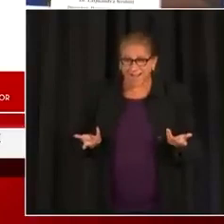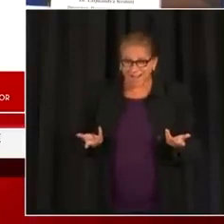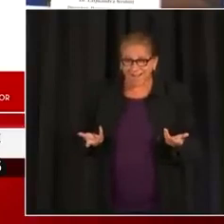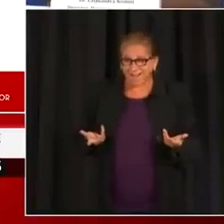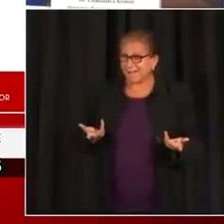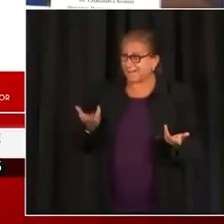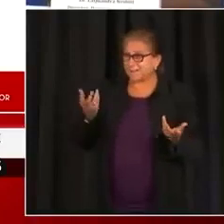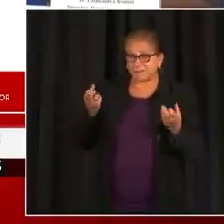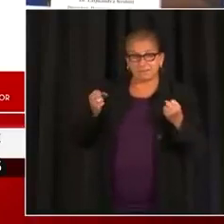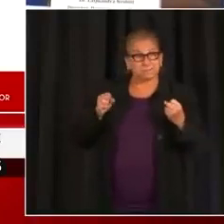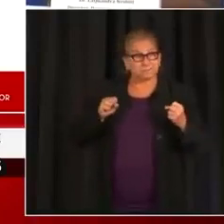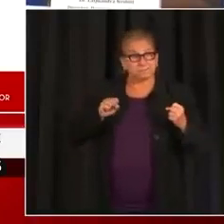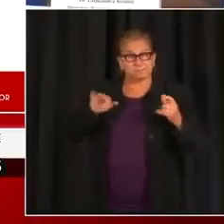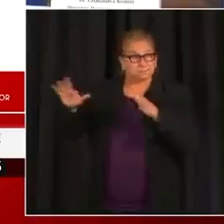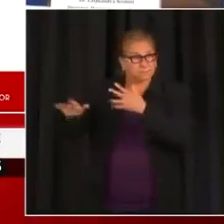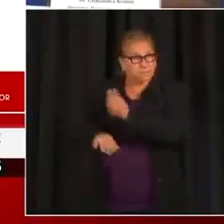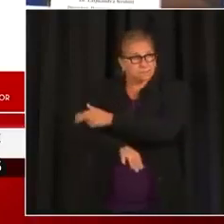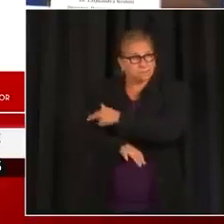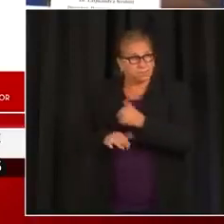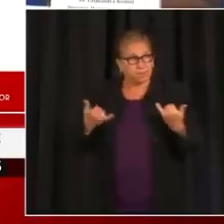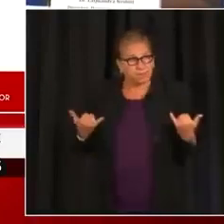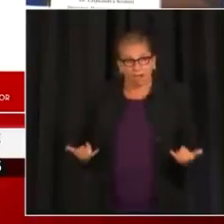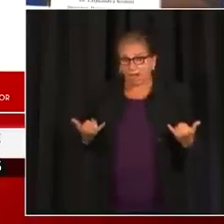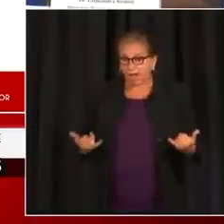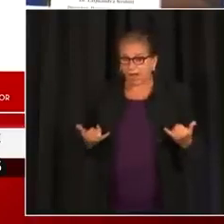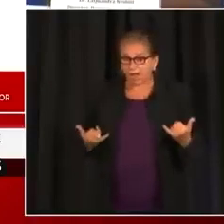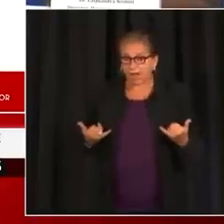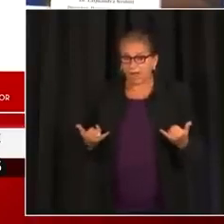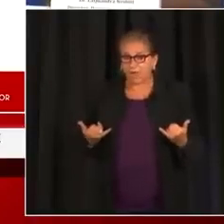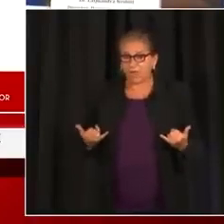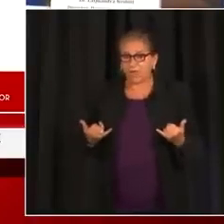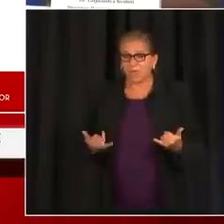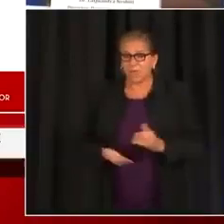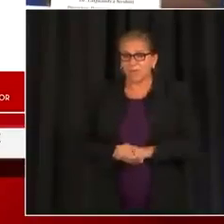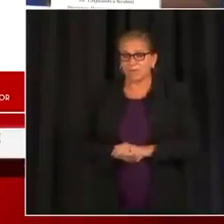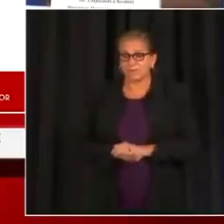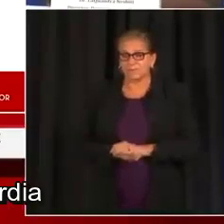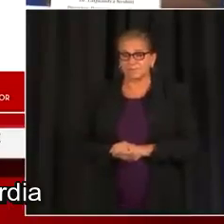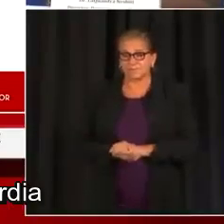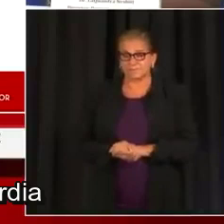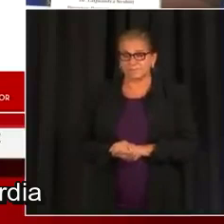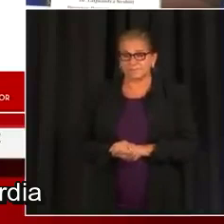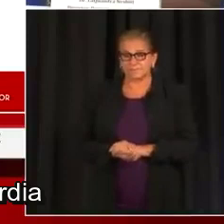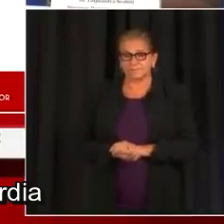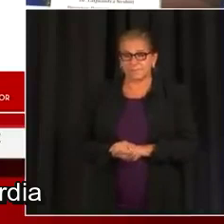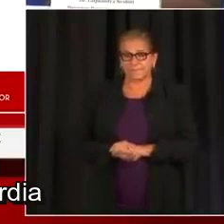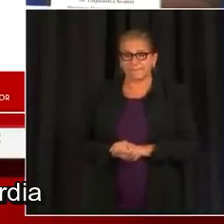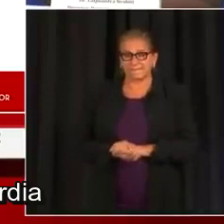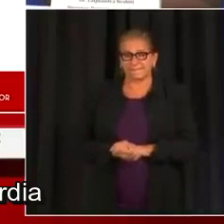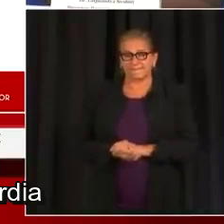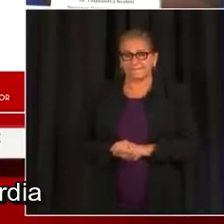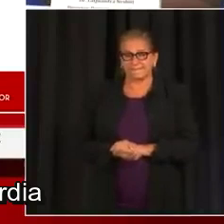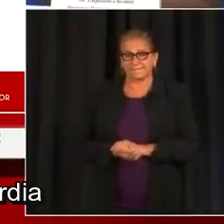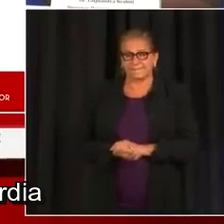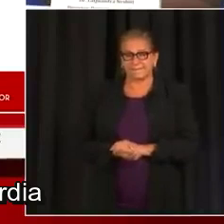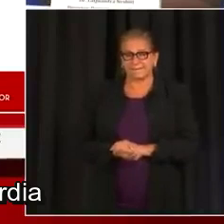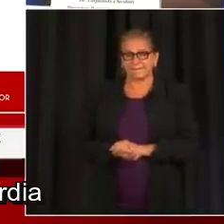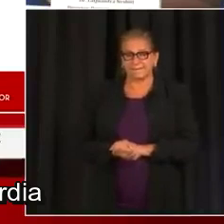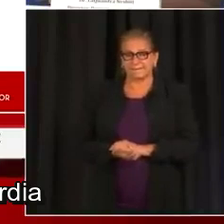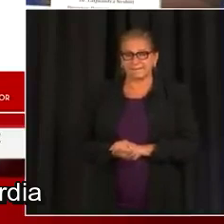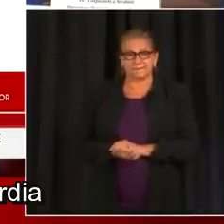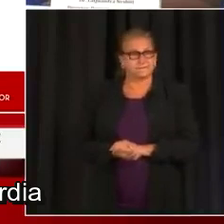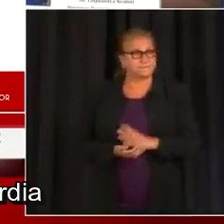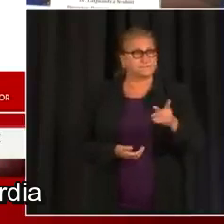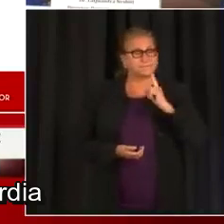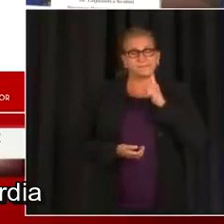-19 y los niños también pueden ser hospitalizados por esta misma razón. Así que no se considera aceptable